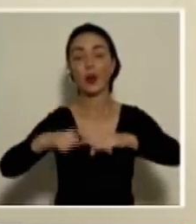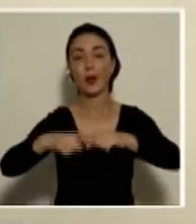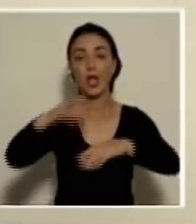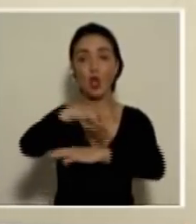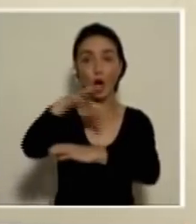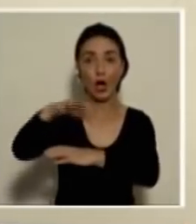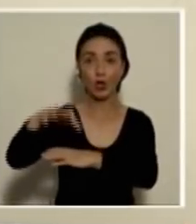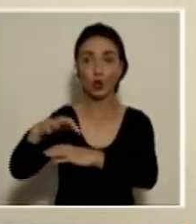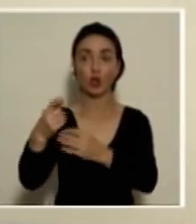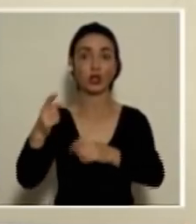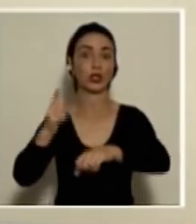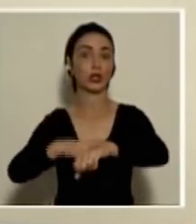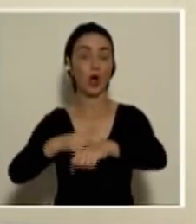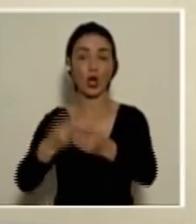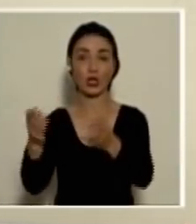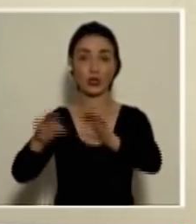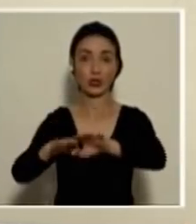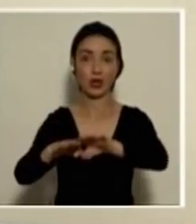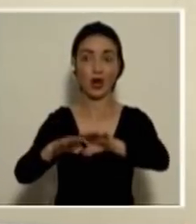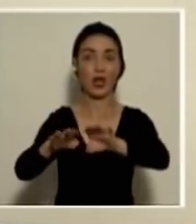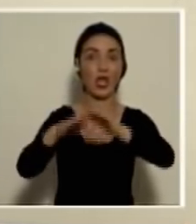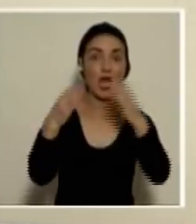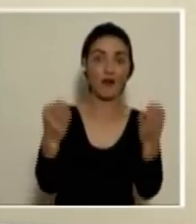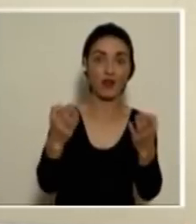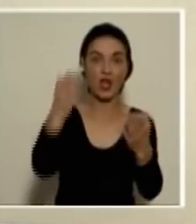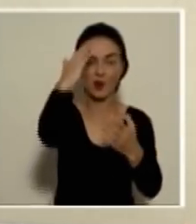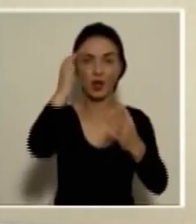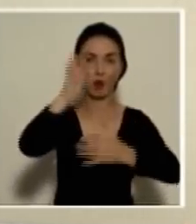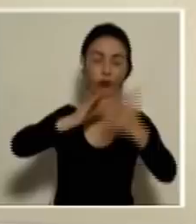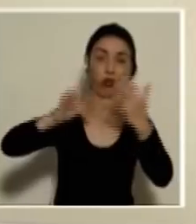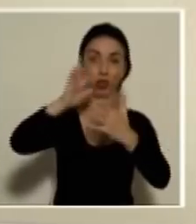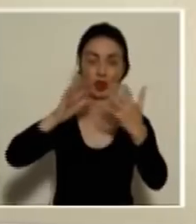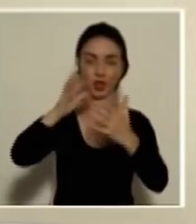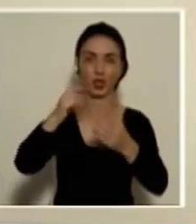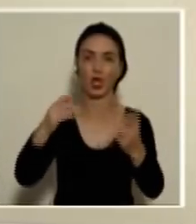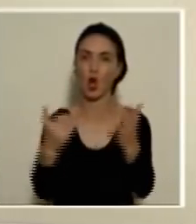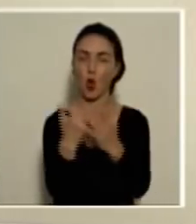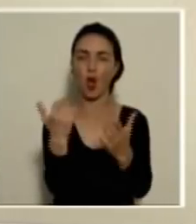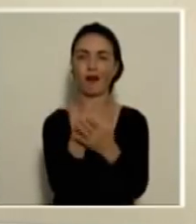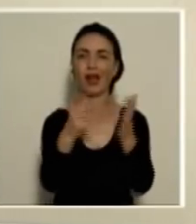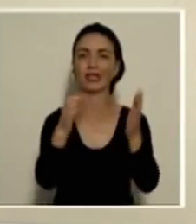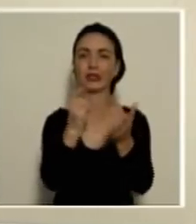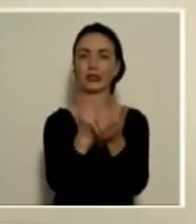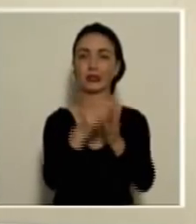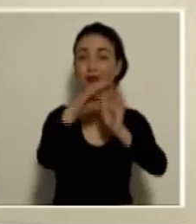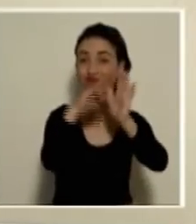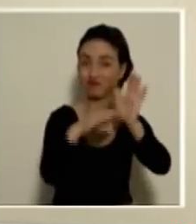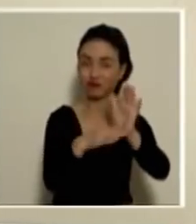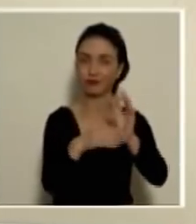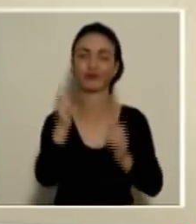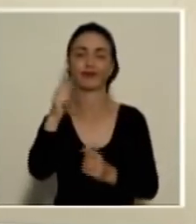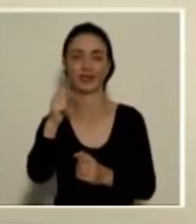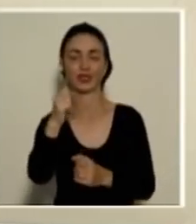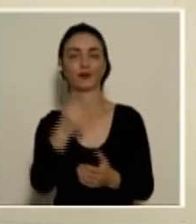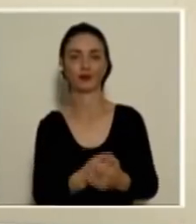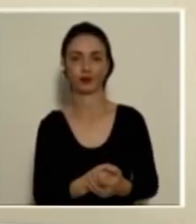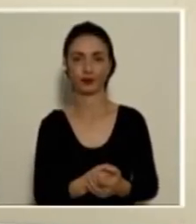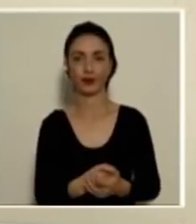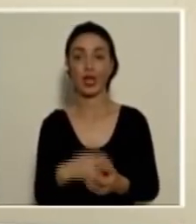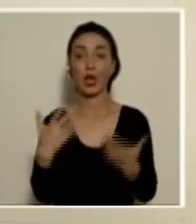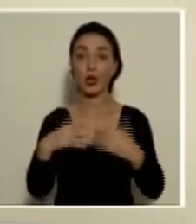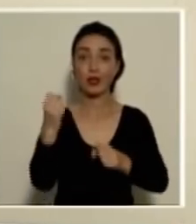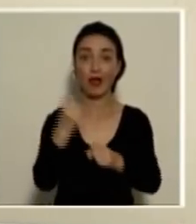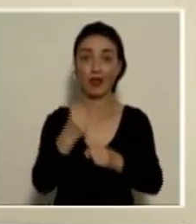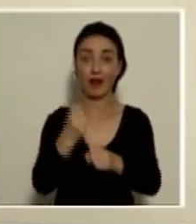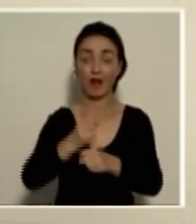que cerraban y de inmediato tenían que abrir por la confusión de las nuevas directrices? Sí, esta directriz que estuvimos pues